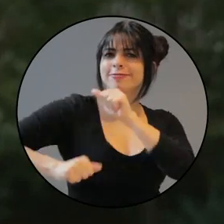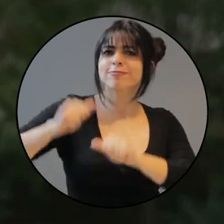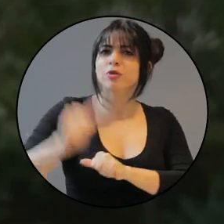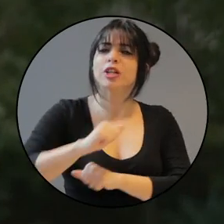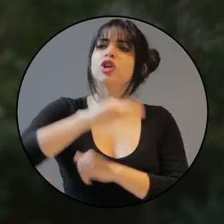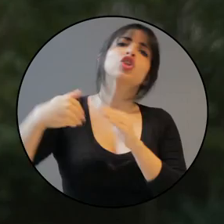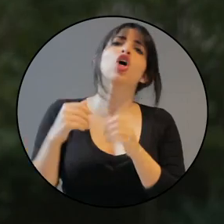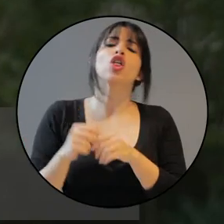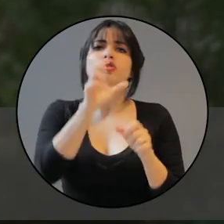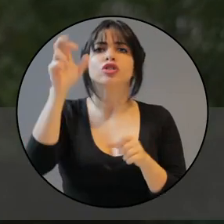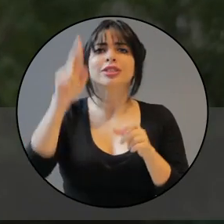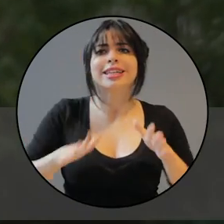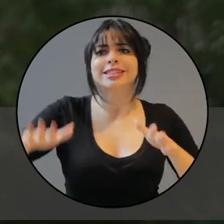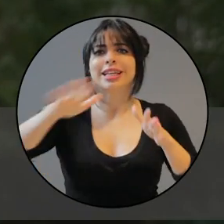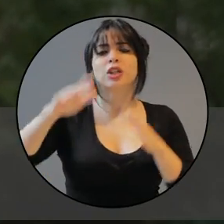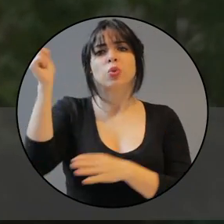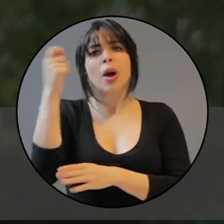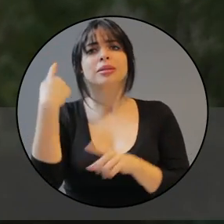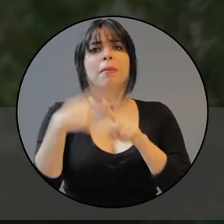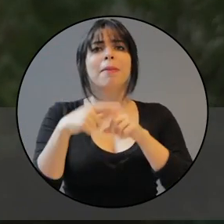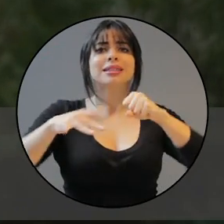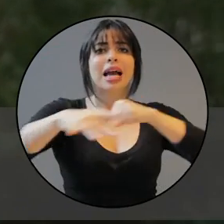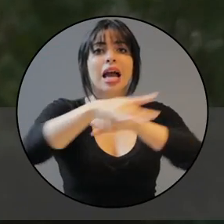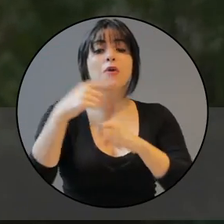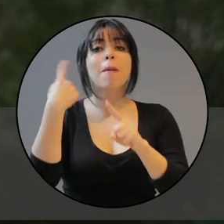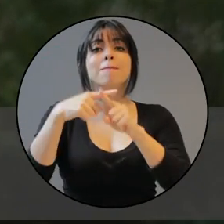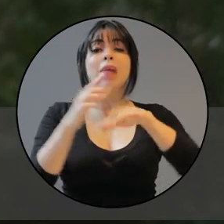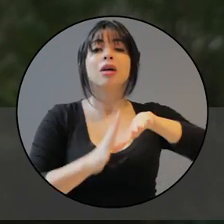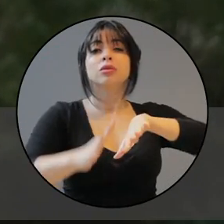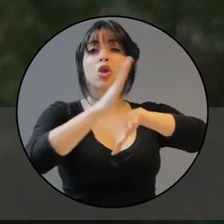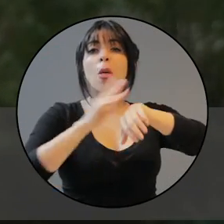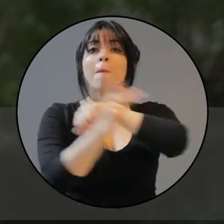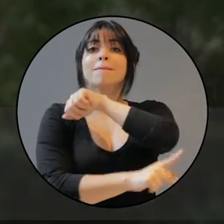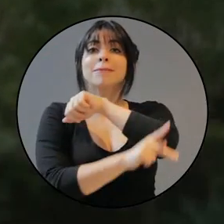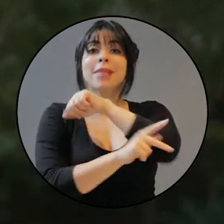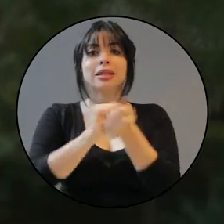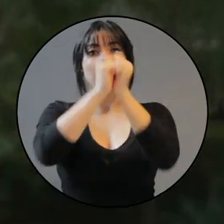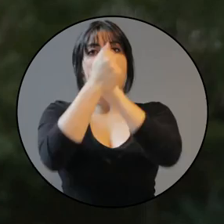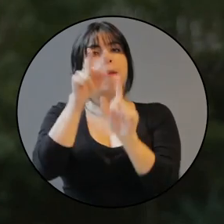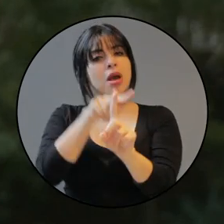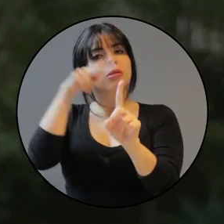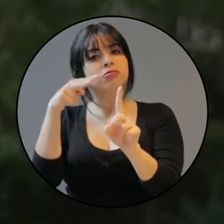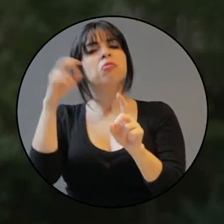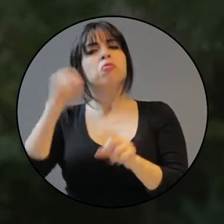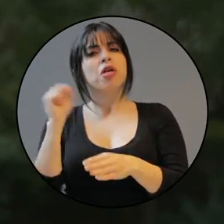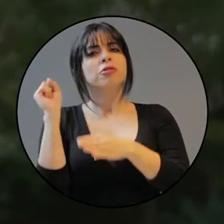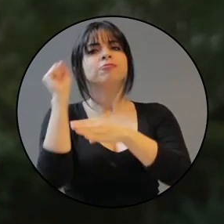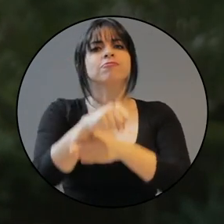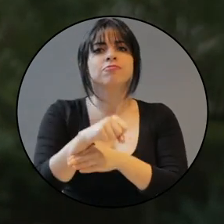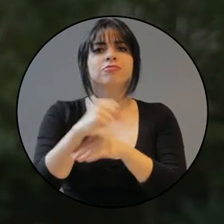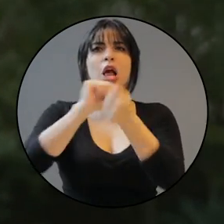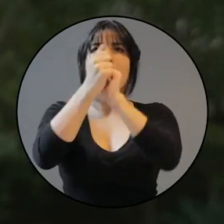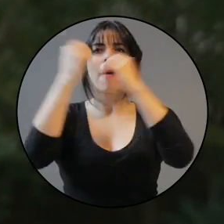coraje de nuestros compatriotas en Guanacaste y el Caribe, con un cambio en la mentalidad en todo el país, vamos a ganarle la